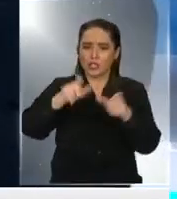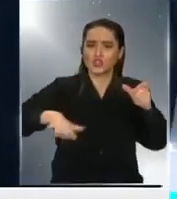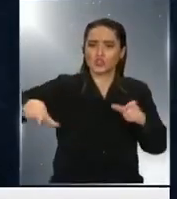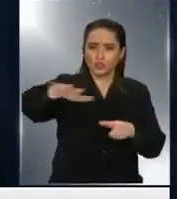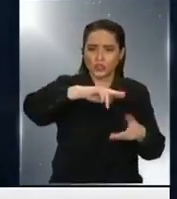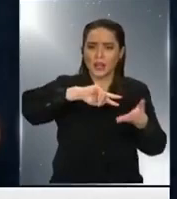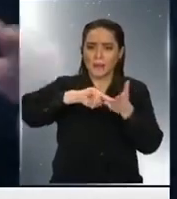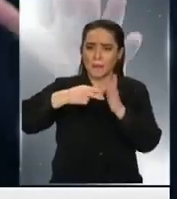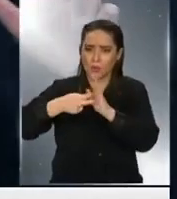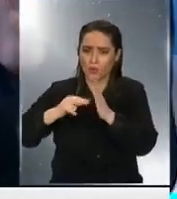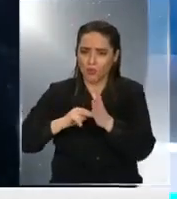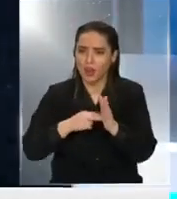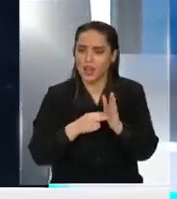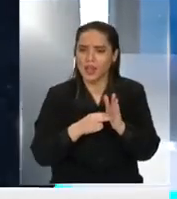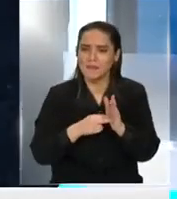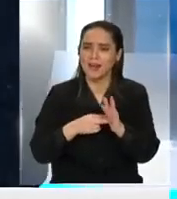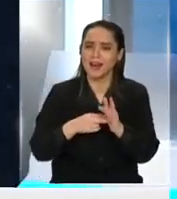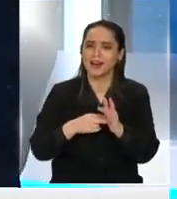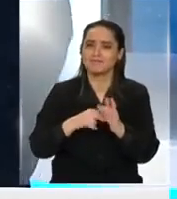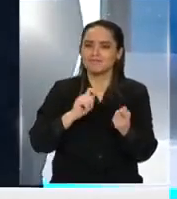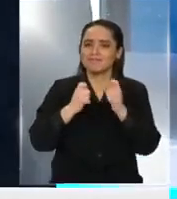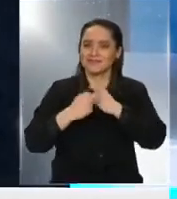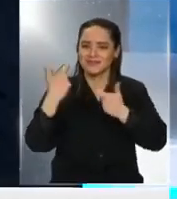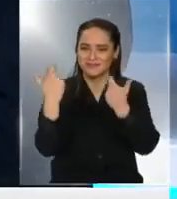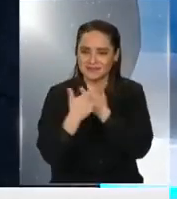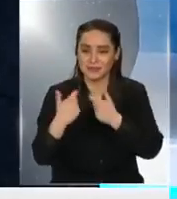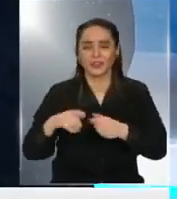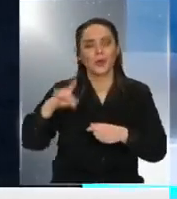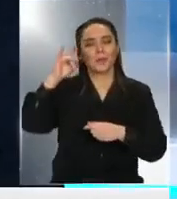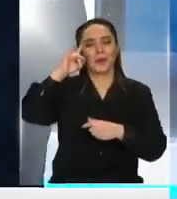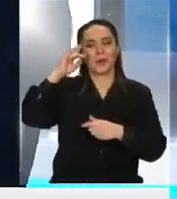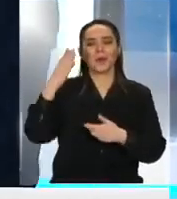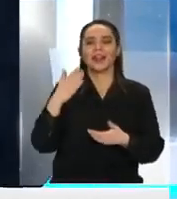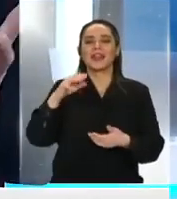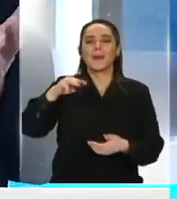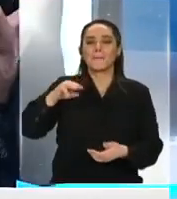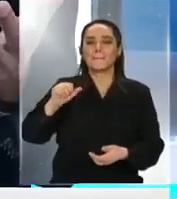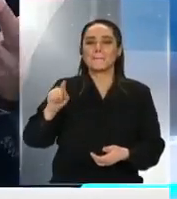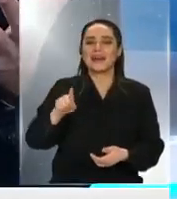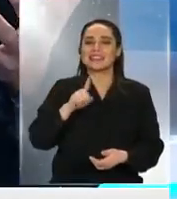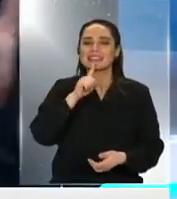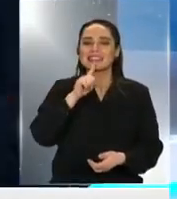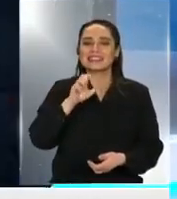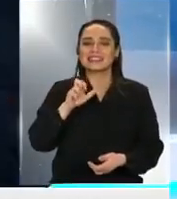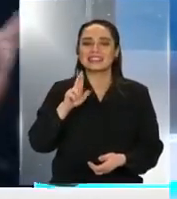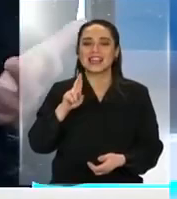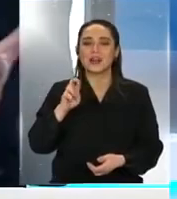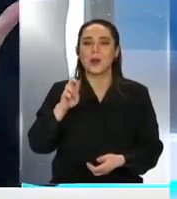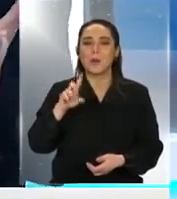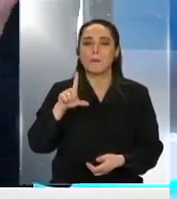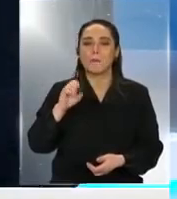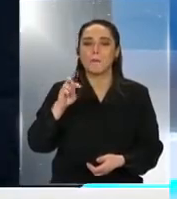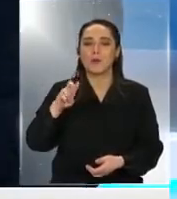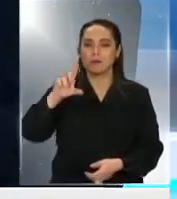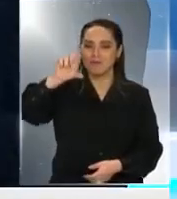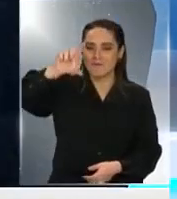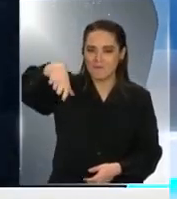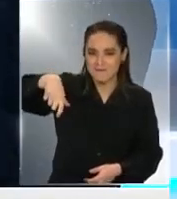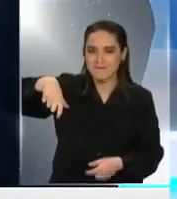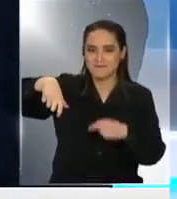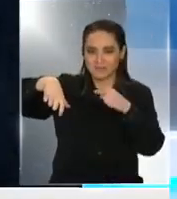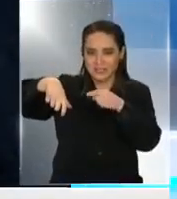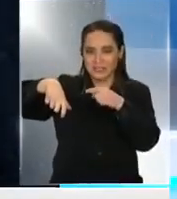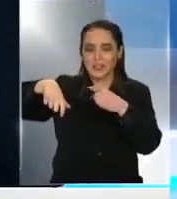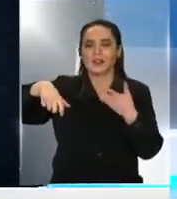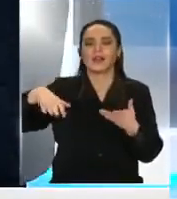poniendo los temas sobre la mesa. Nunca olvidaré su rutina de Master Plop que efectivamente develó un negocio que